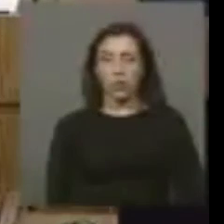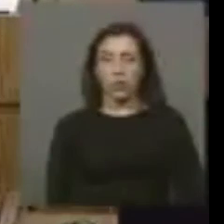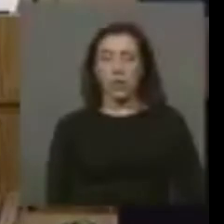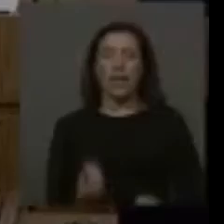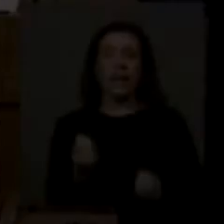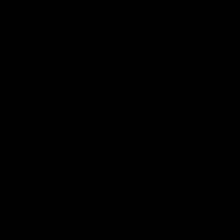pasar.